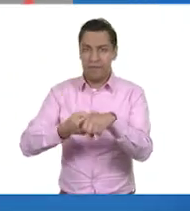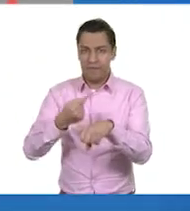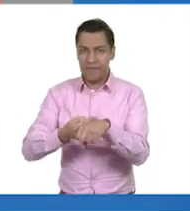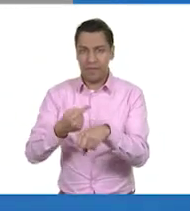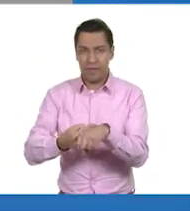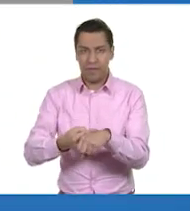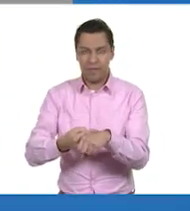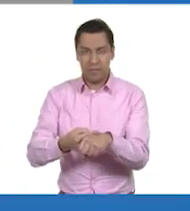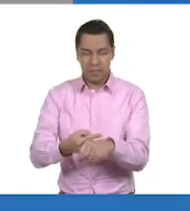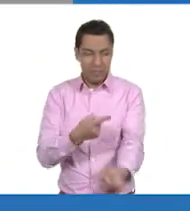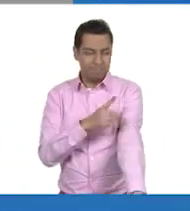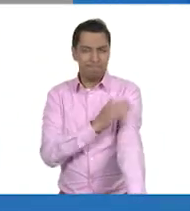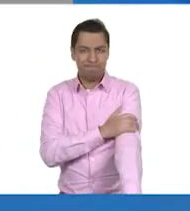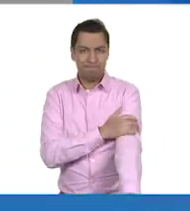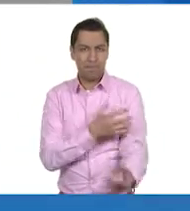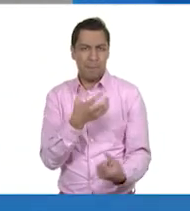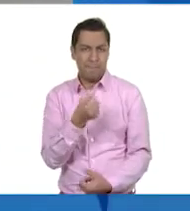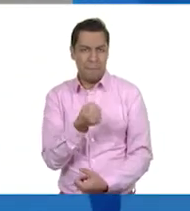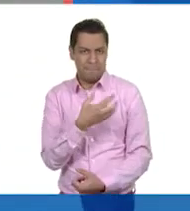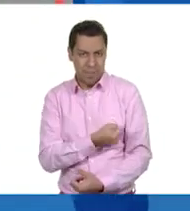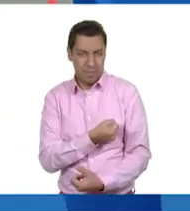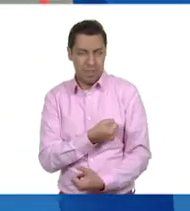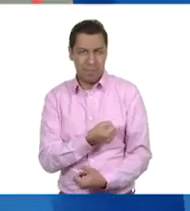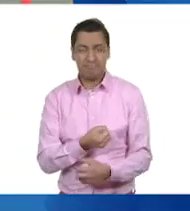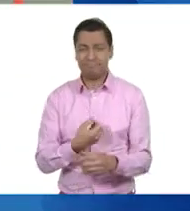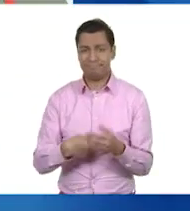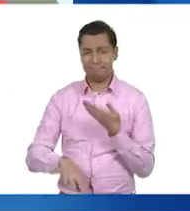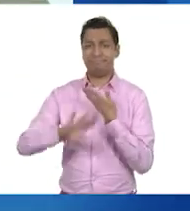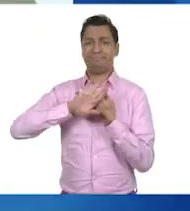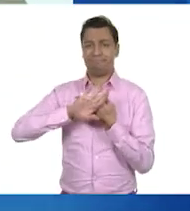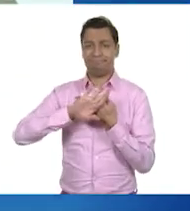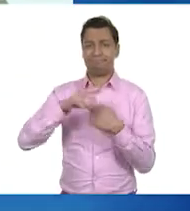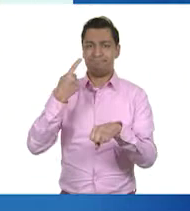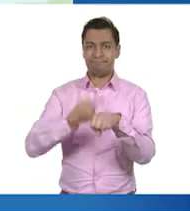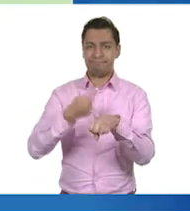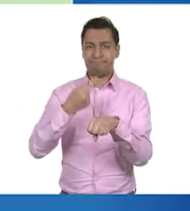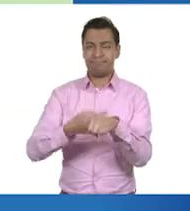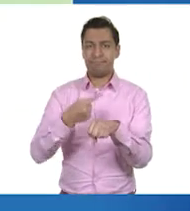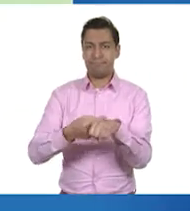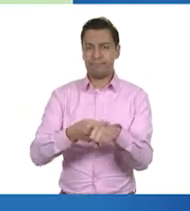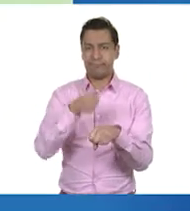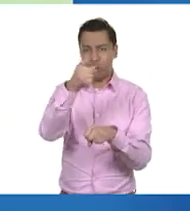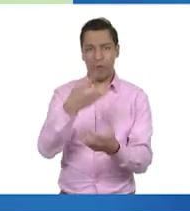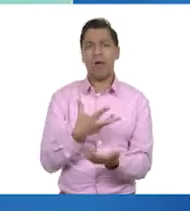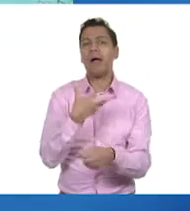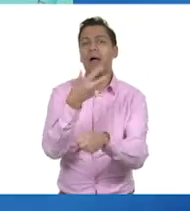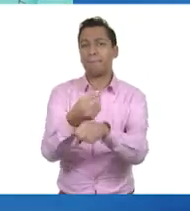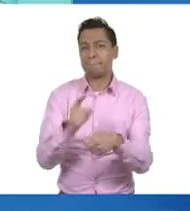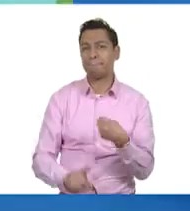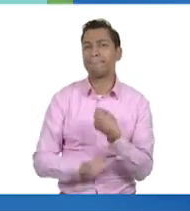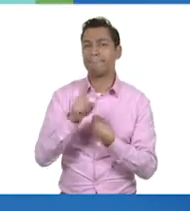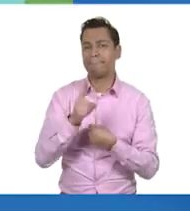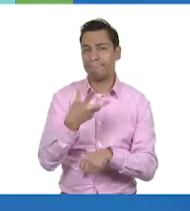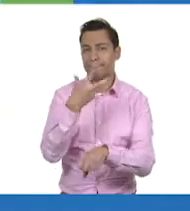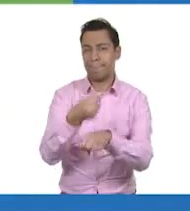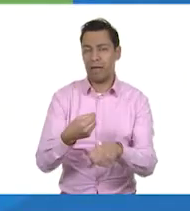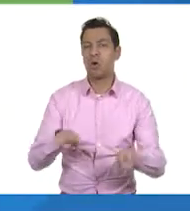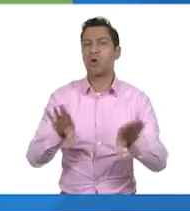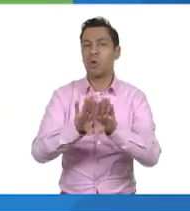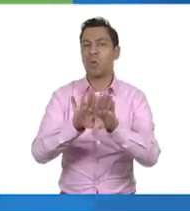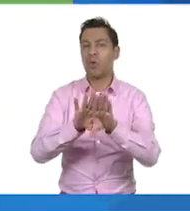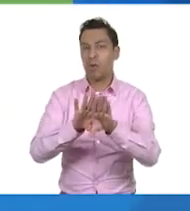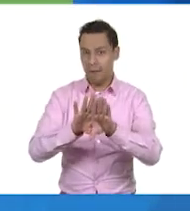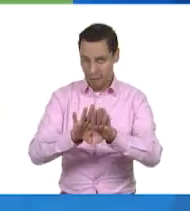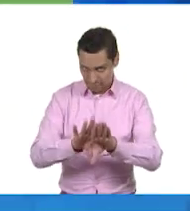propensas a enfermedades. Sin embargo, podemos contribuir a solucionar el problema y generar grandes beneficios para la sociedad